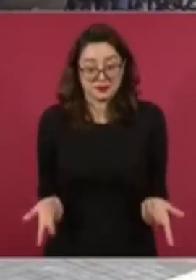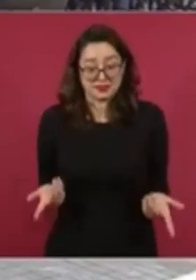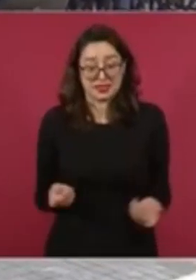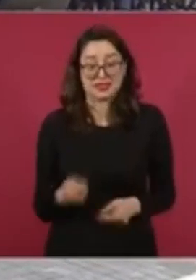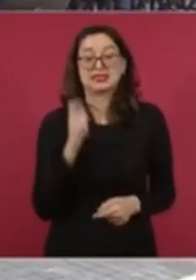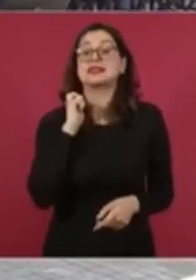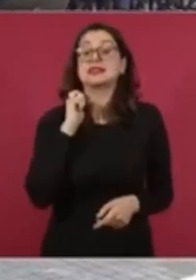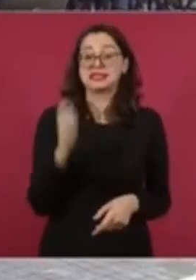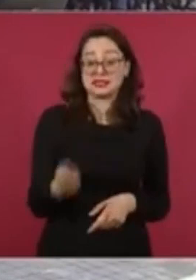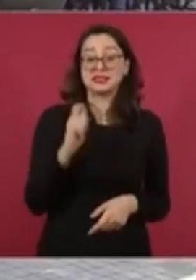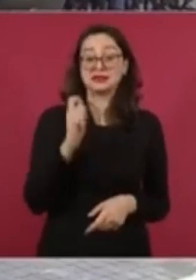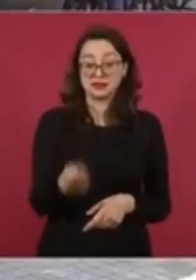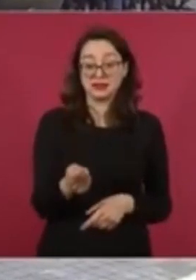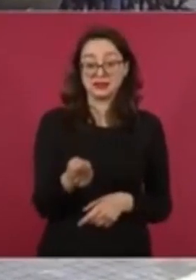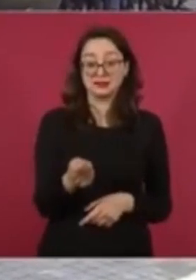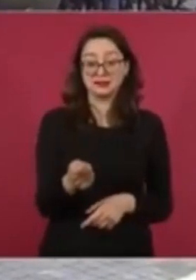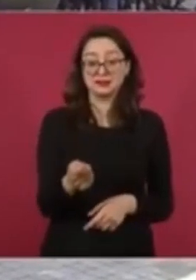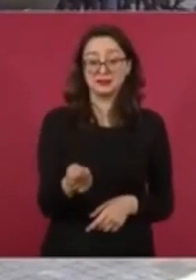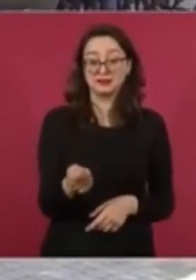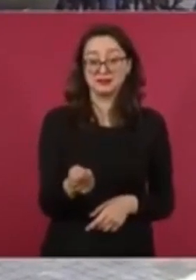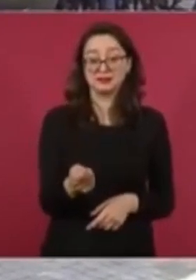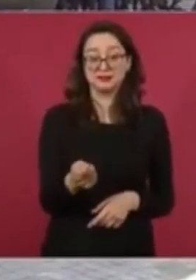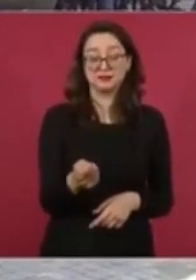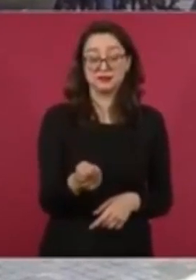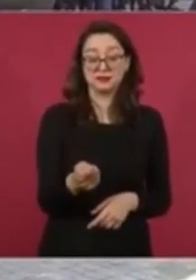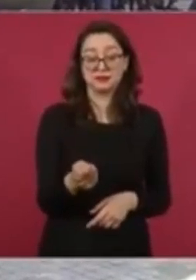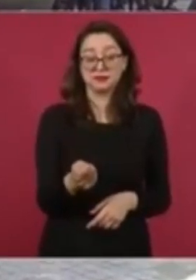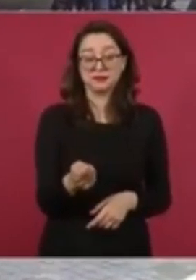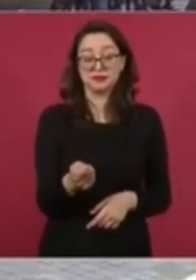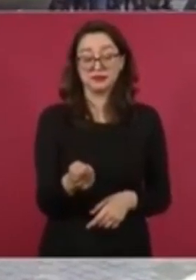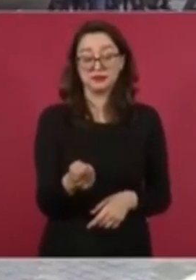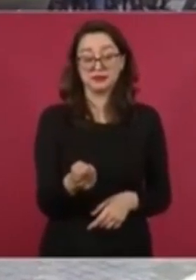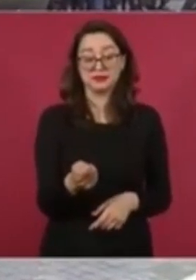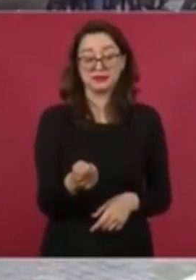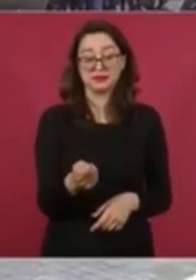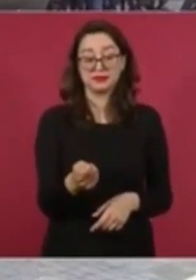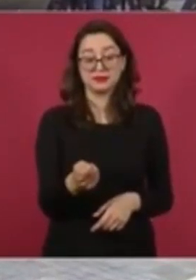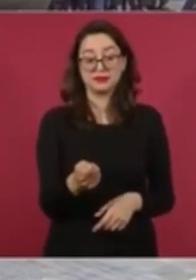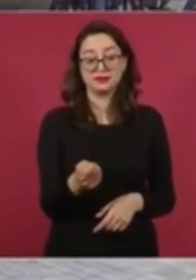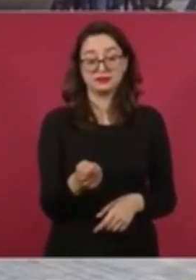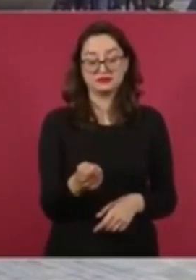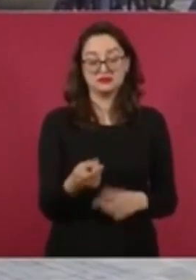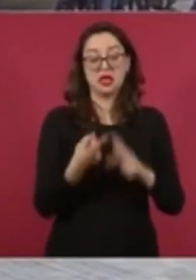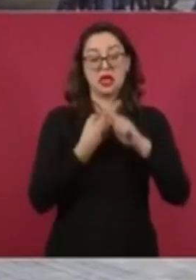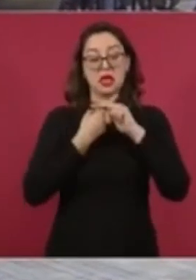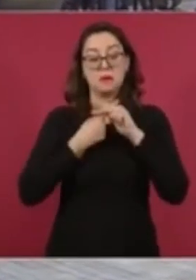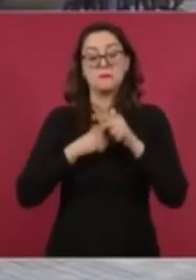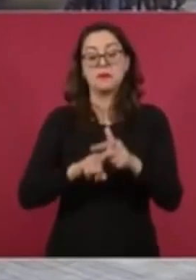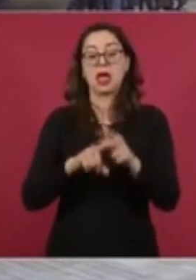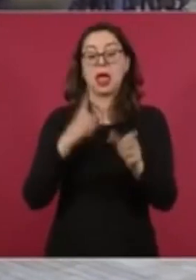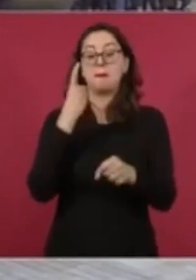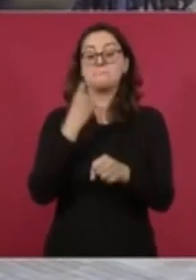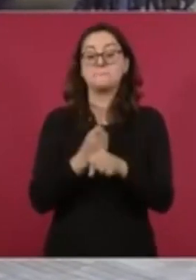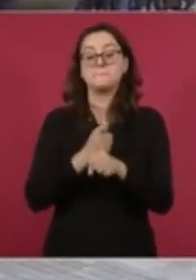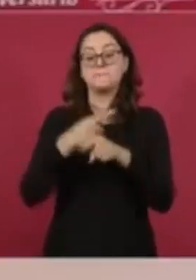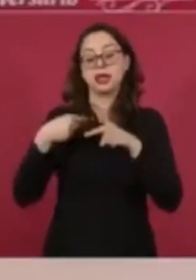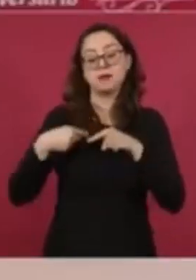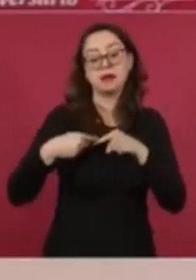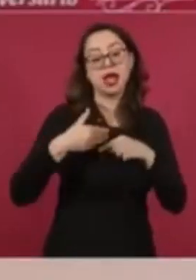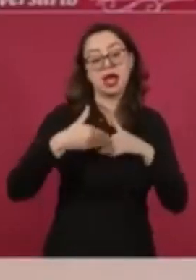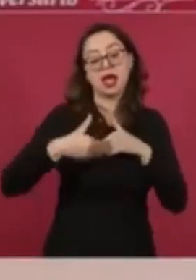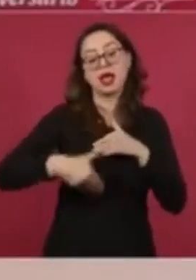la operación en una primera etapa de las rutas